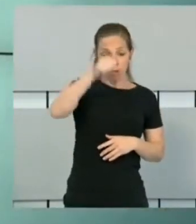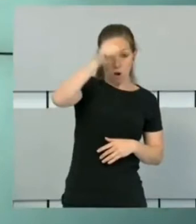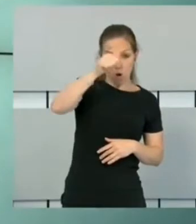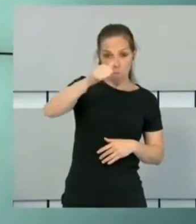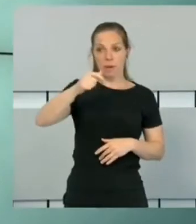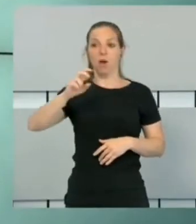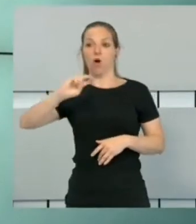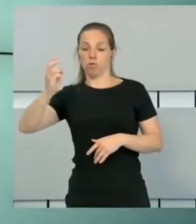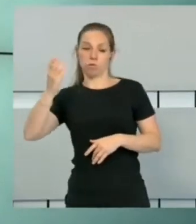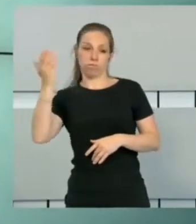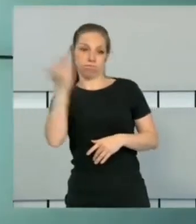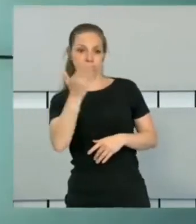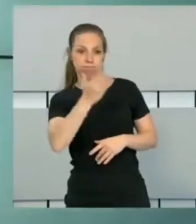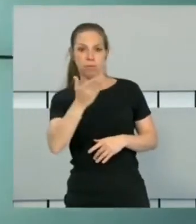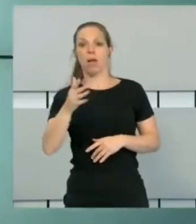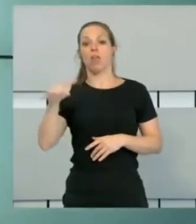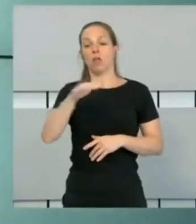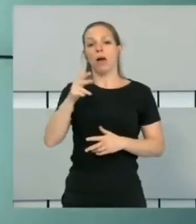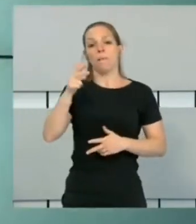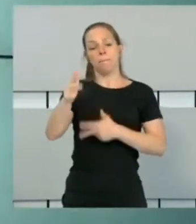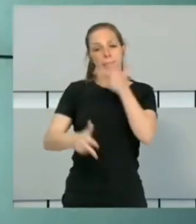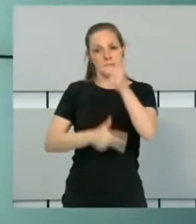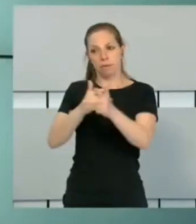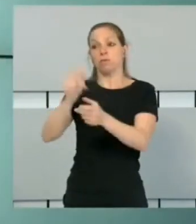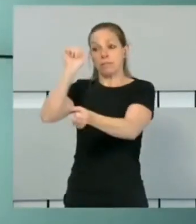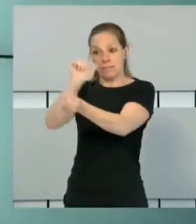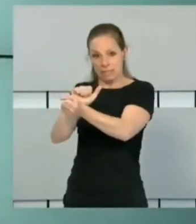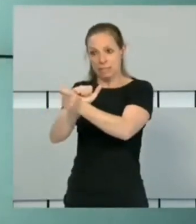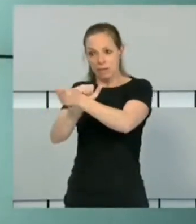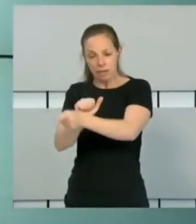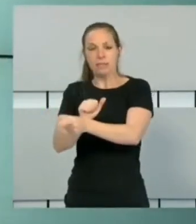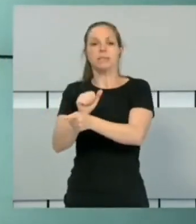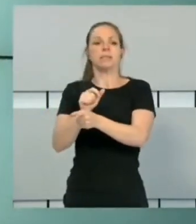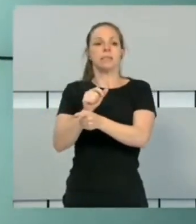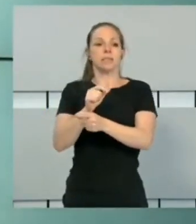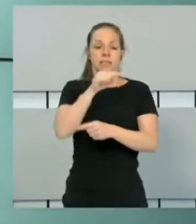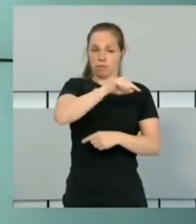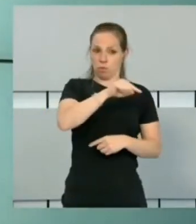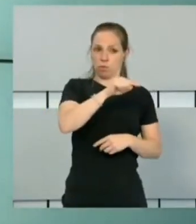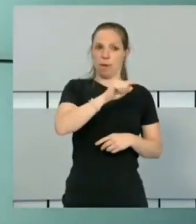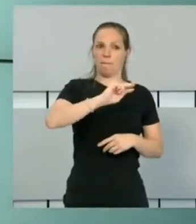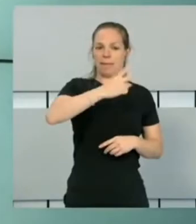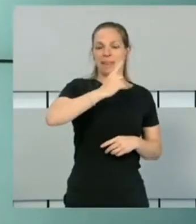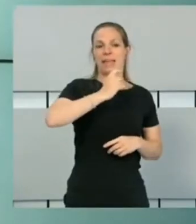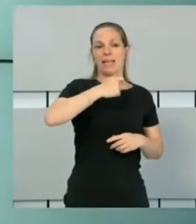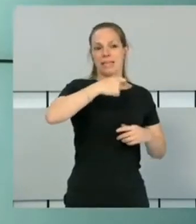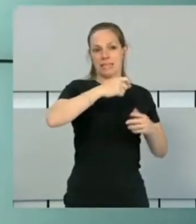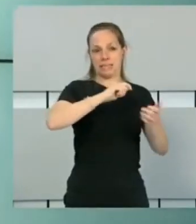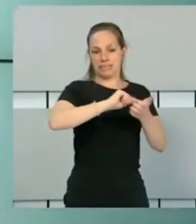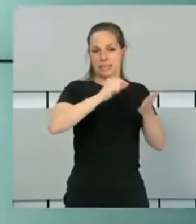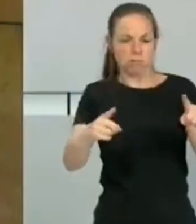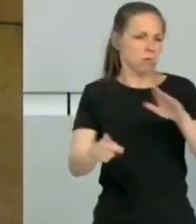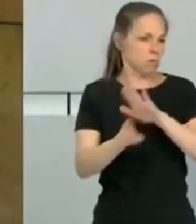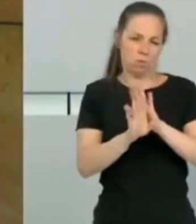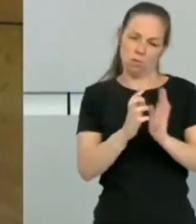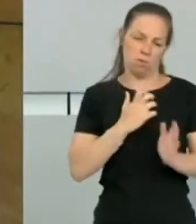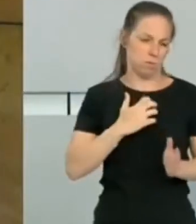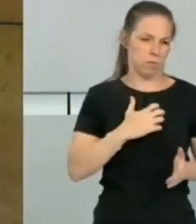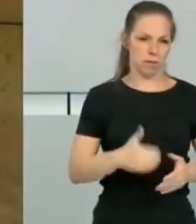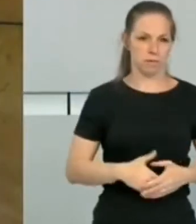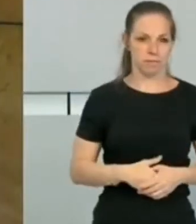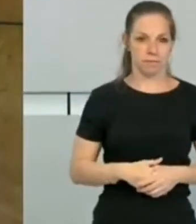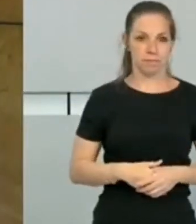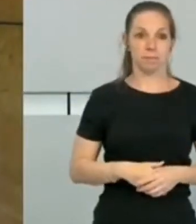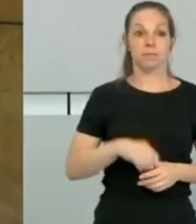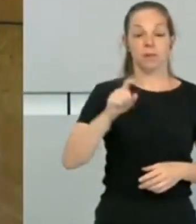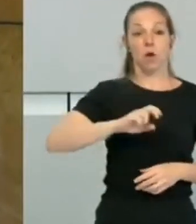Nur. Sí, ha ocurrido en Vitoria. El agredido es Iñaki García Calvo, vicesecretario de Comunicación del Partido en Álava. Estaba en... Y